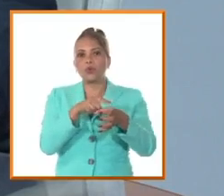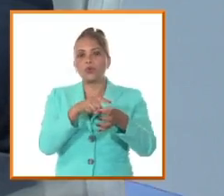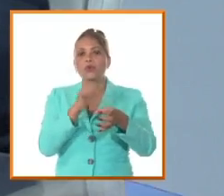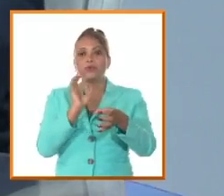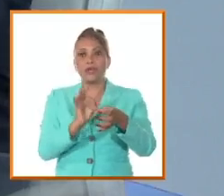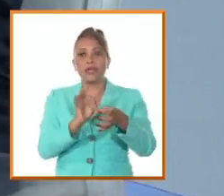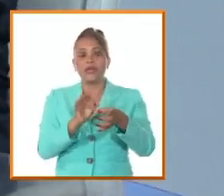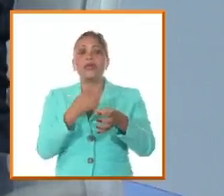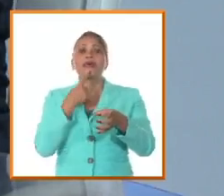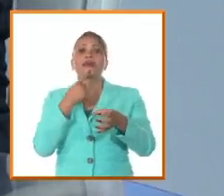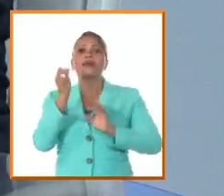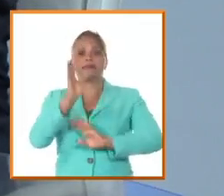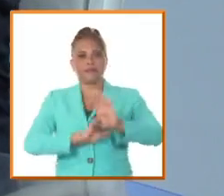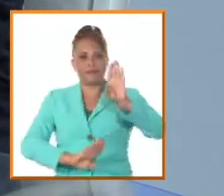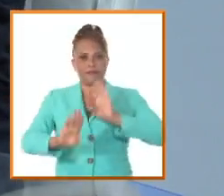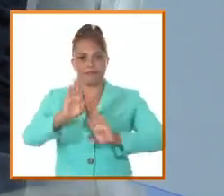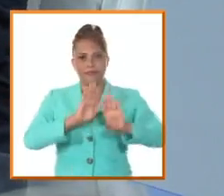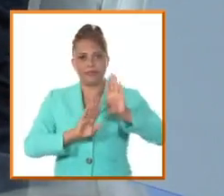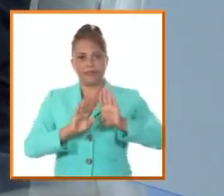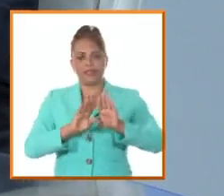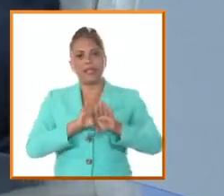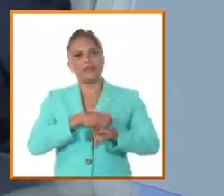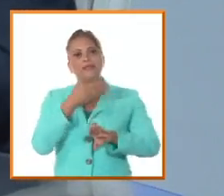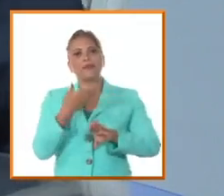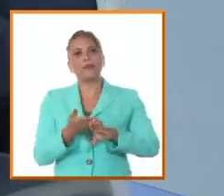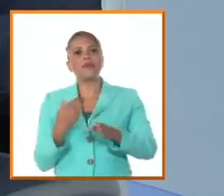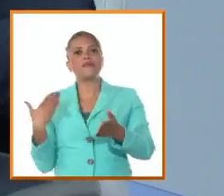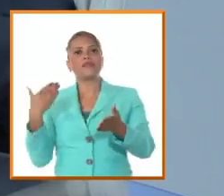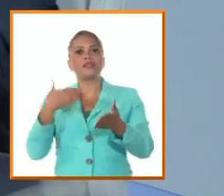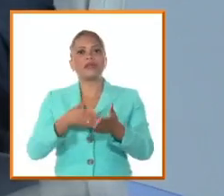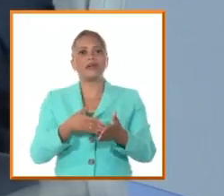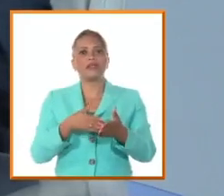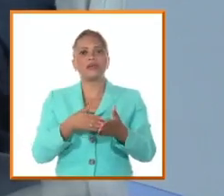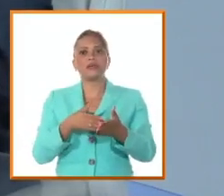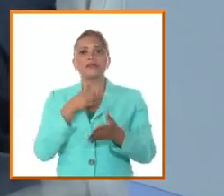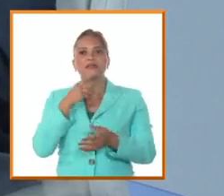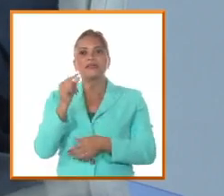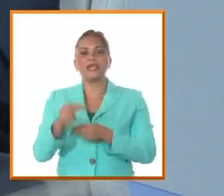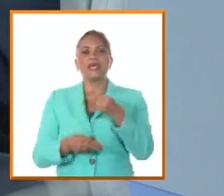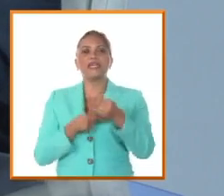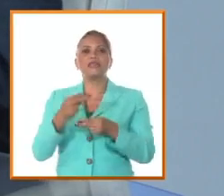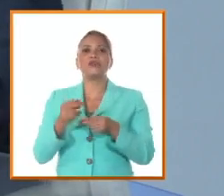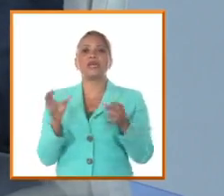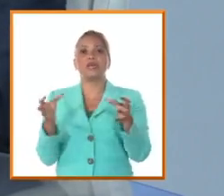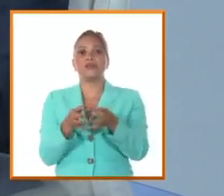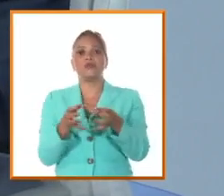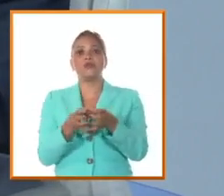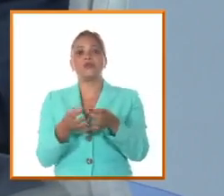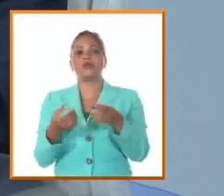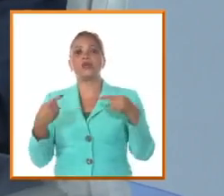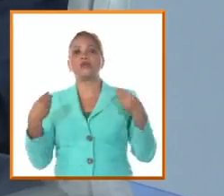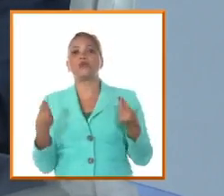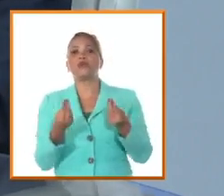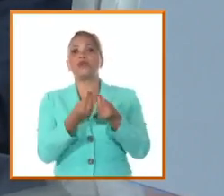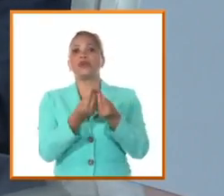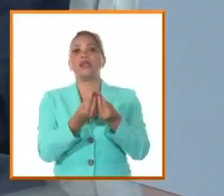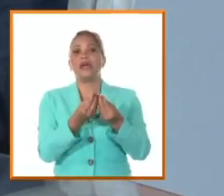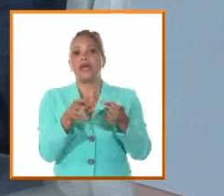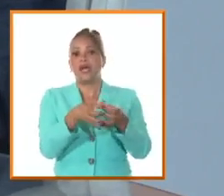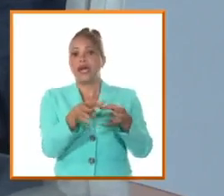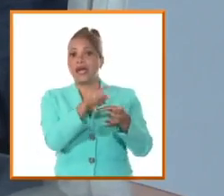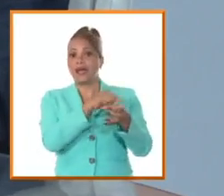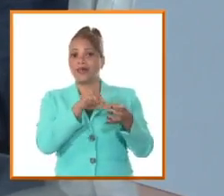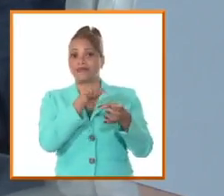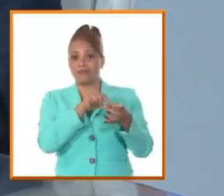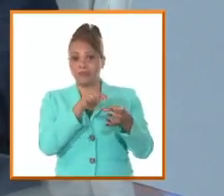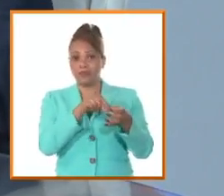Y al propio tiempo, la llegada de la audiencia hizo que la audiencia se aliara con el Cabildo para enfrentarse a